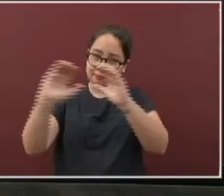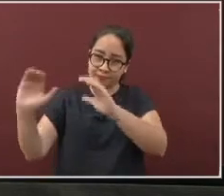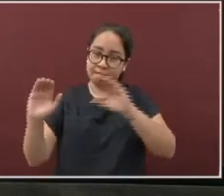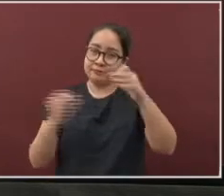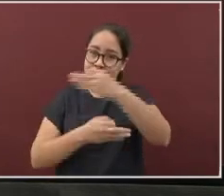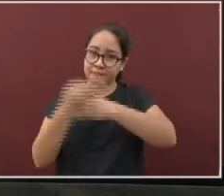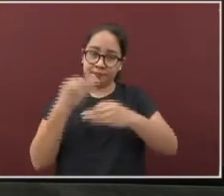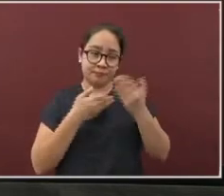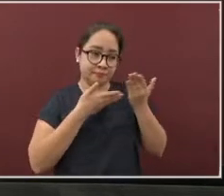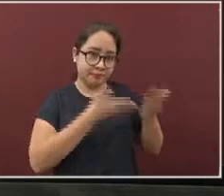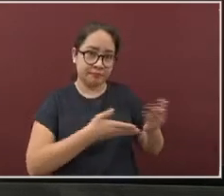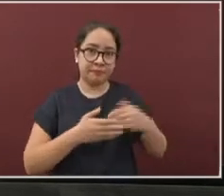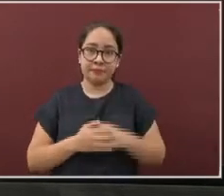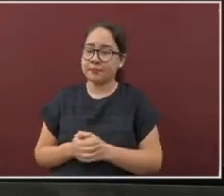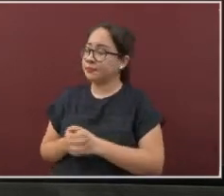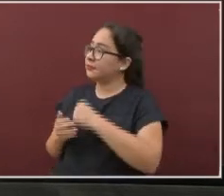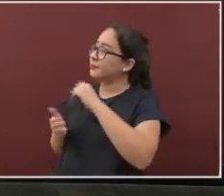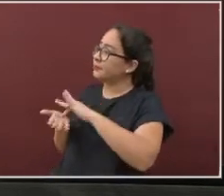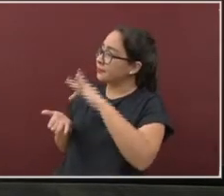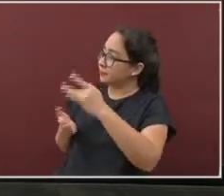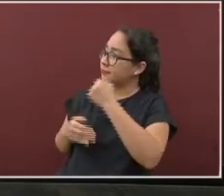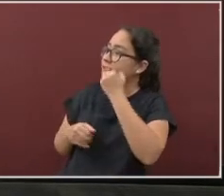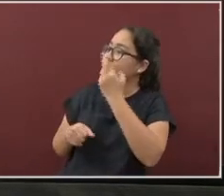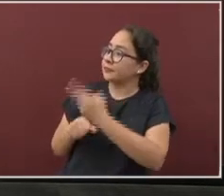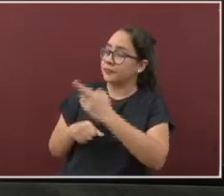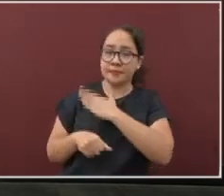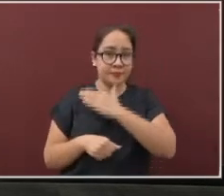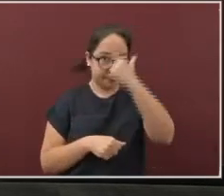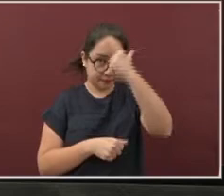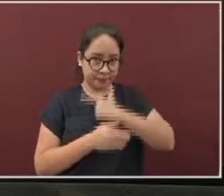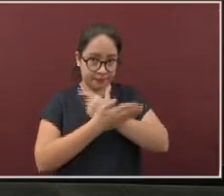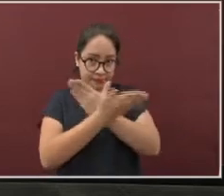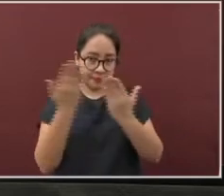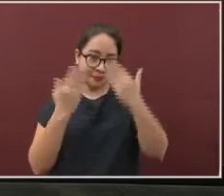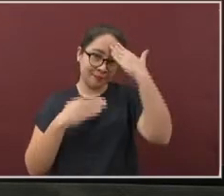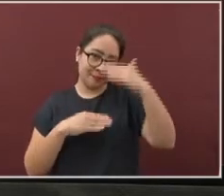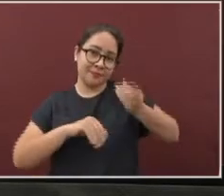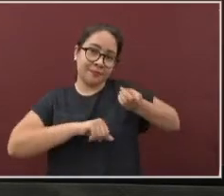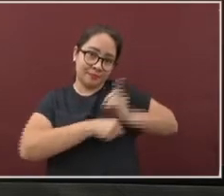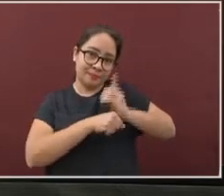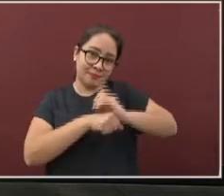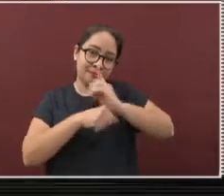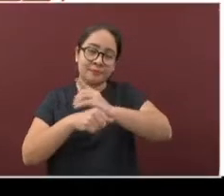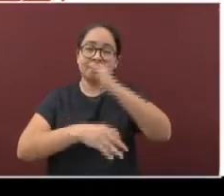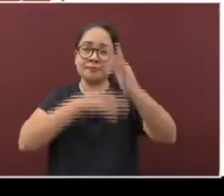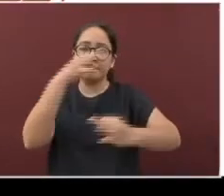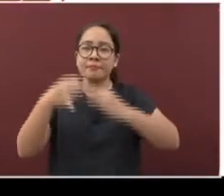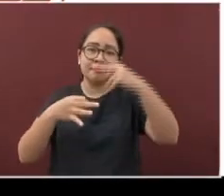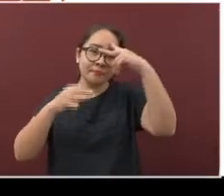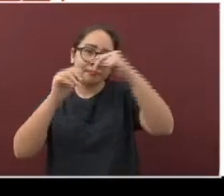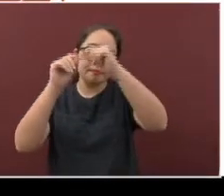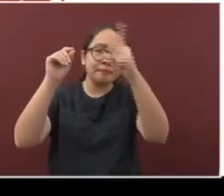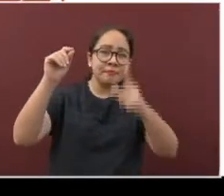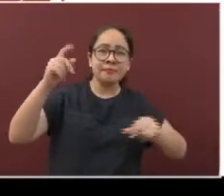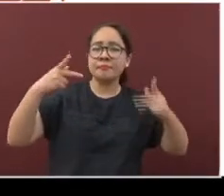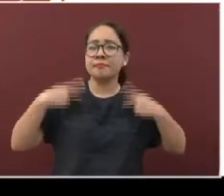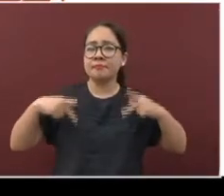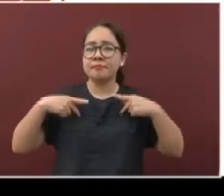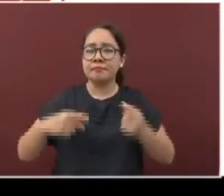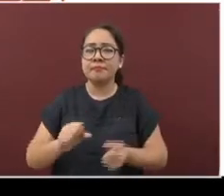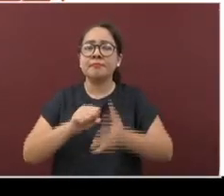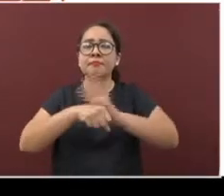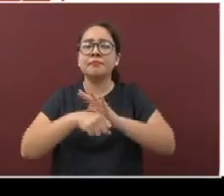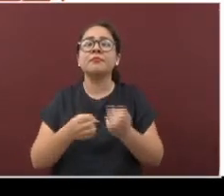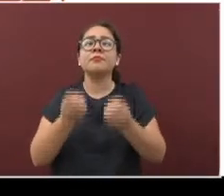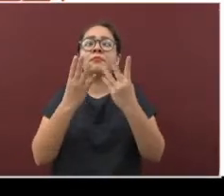Muchas gracias secretario. Buenas noches. Como todas las noches iniciamos con la información de los casos positivos a nivel nacional que es de